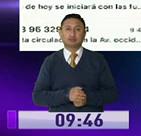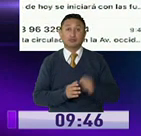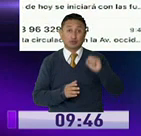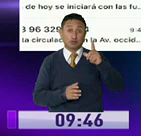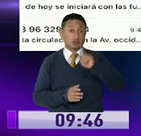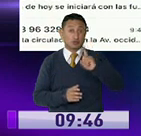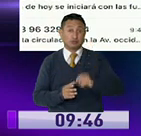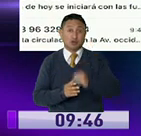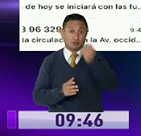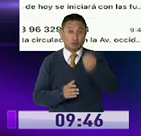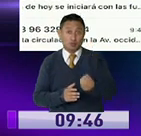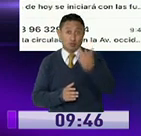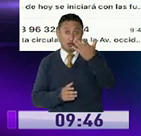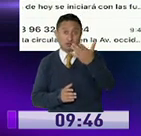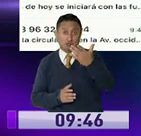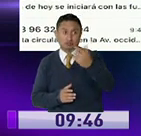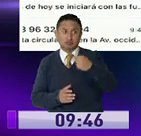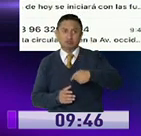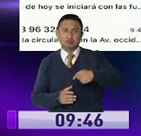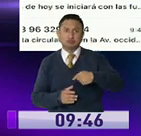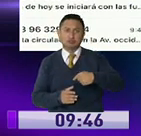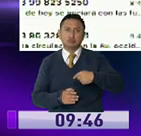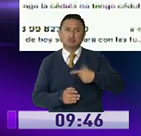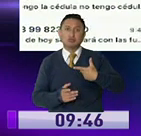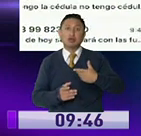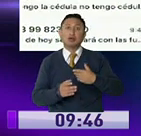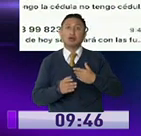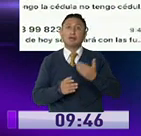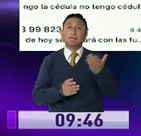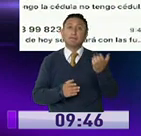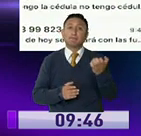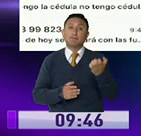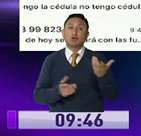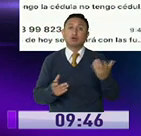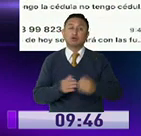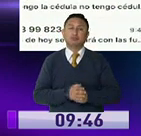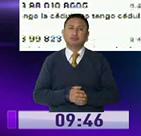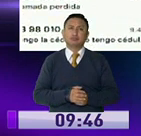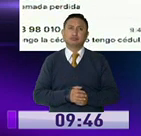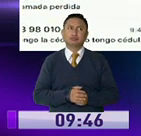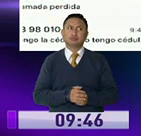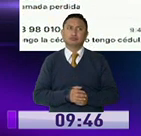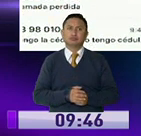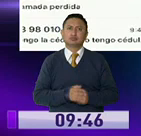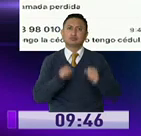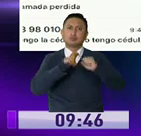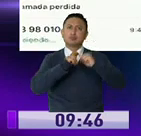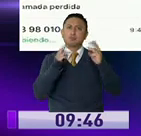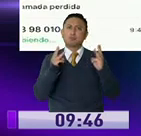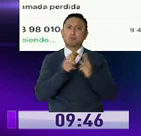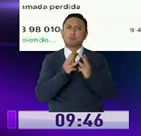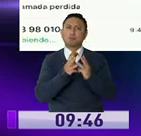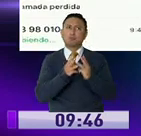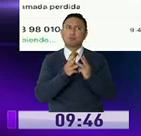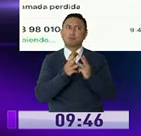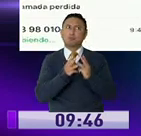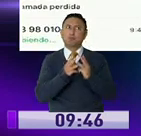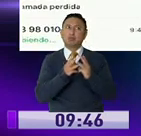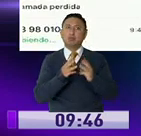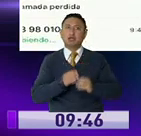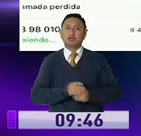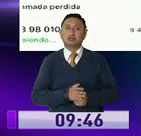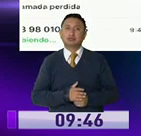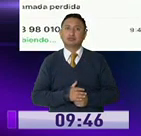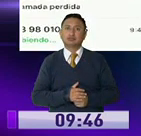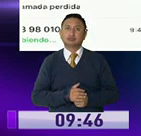en verdad. A ver, buenos días. ¿Cómo puedo hacer, prestarme la página para el bono? Para el bono del Mies. Mi madre. Del Mies, del Mies, del Mies.